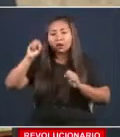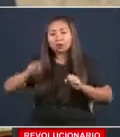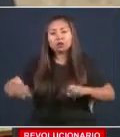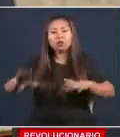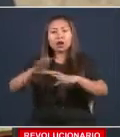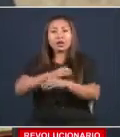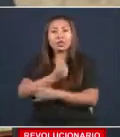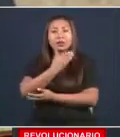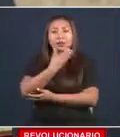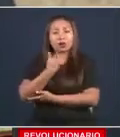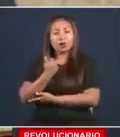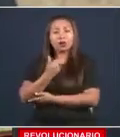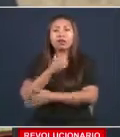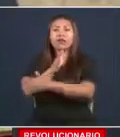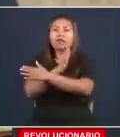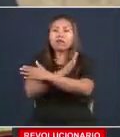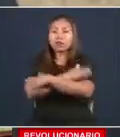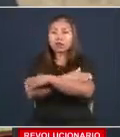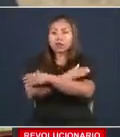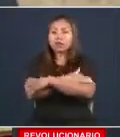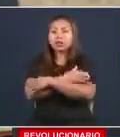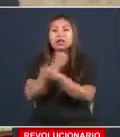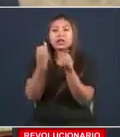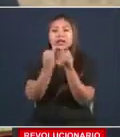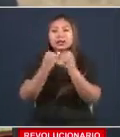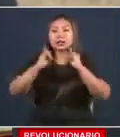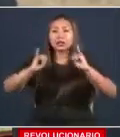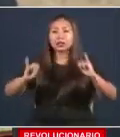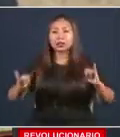Felicito a la bancada independiente.